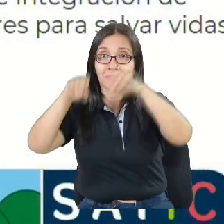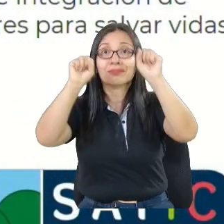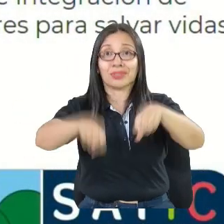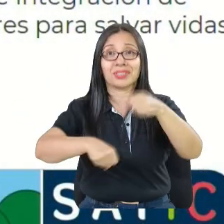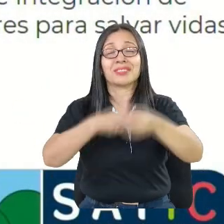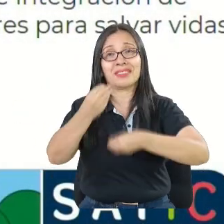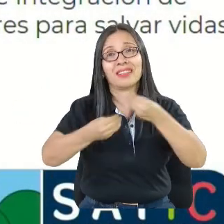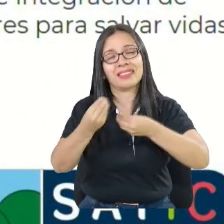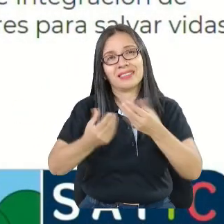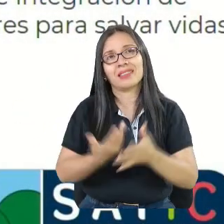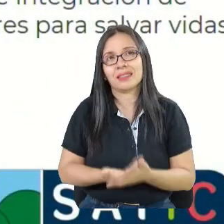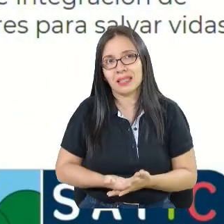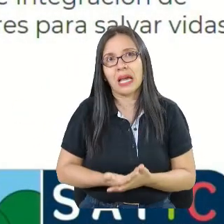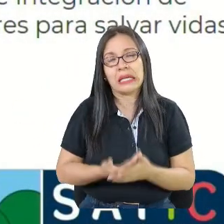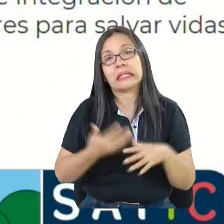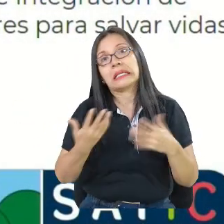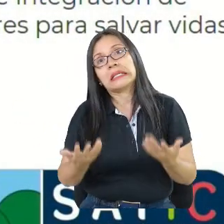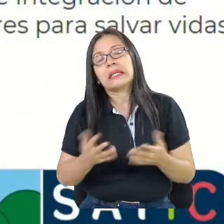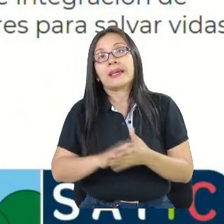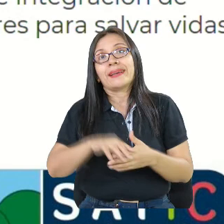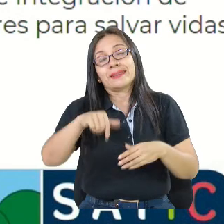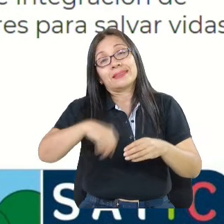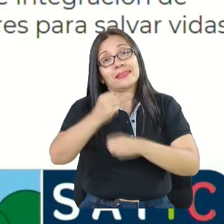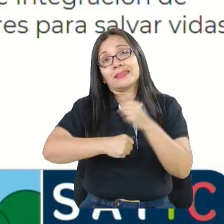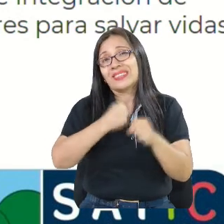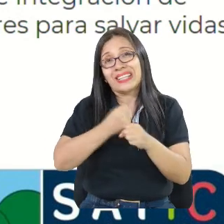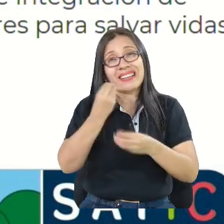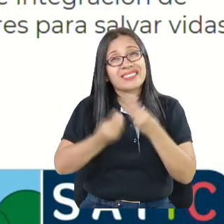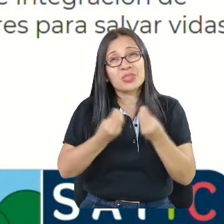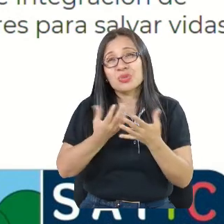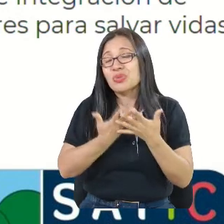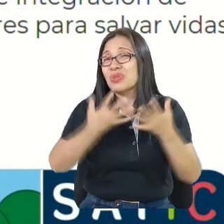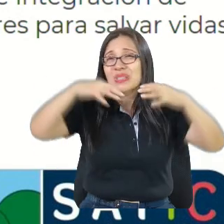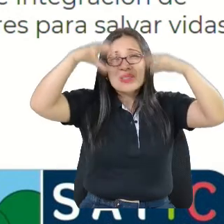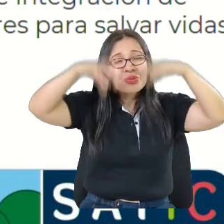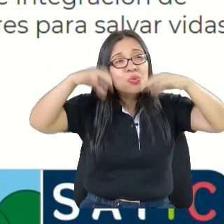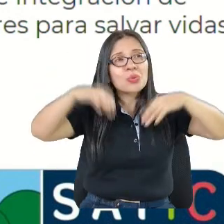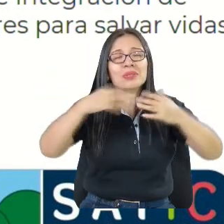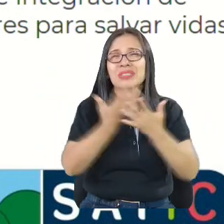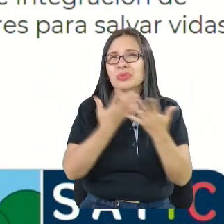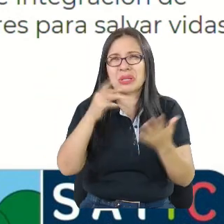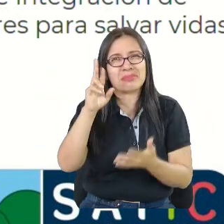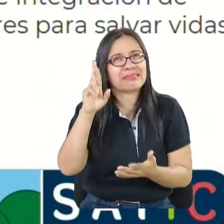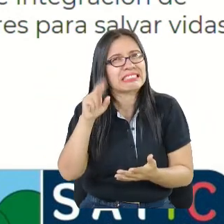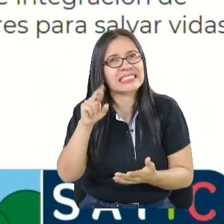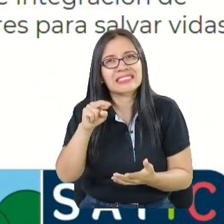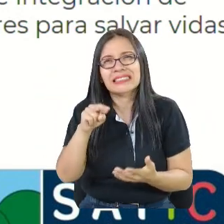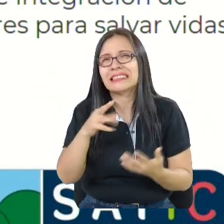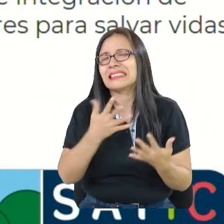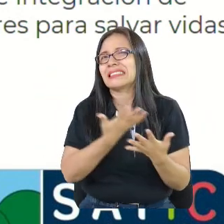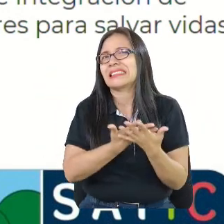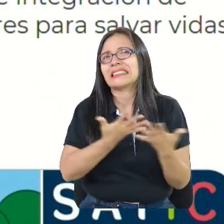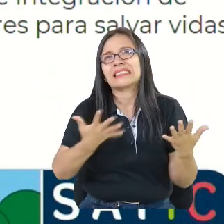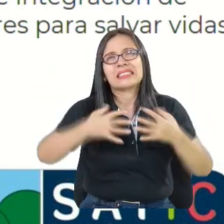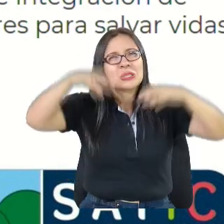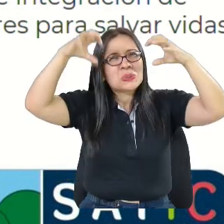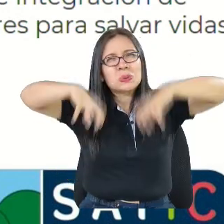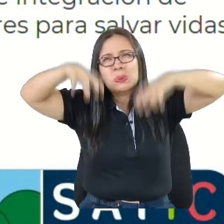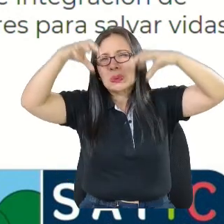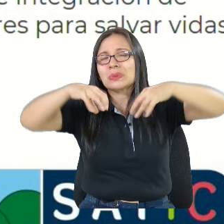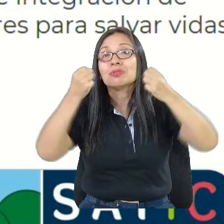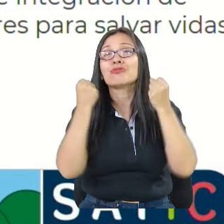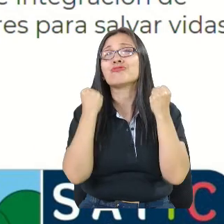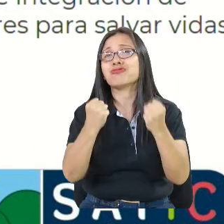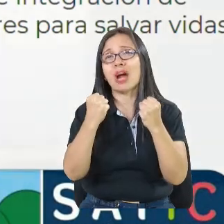con unas precipitaciones atípicas. Tuvimos unas lluvias, pues, torrenciales. Y eso generó deslizamientos